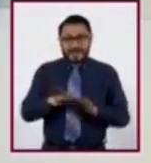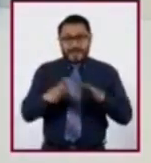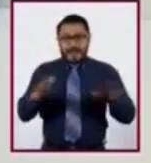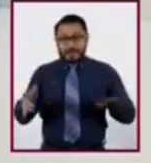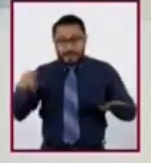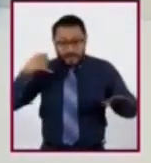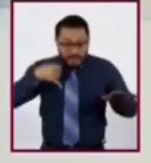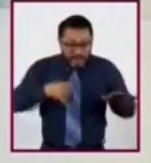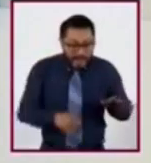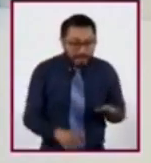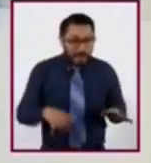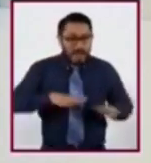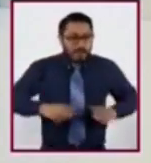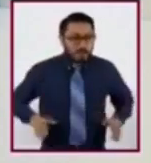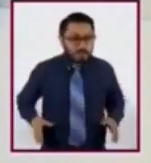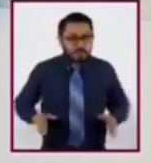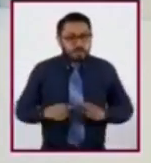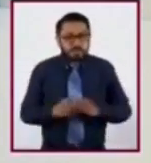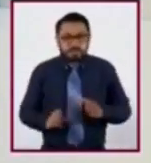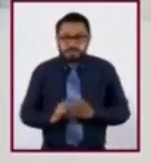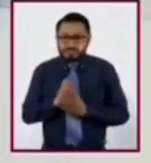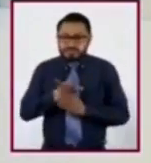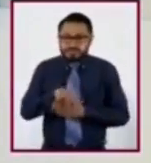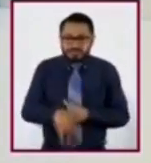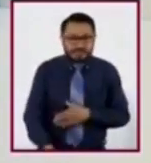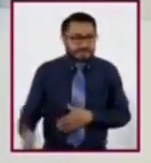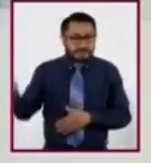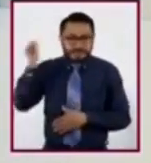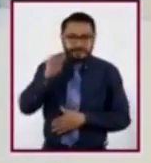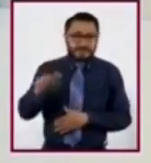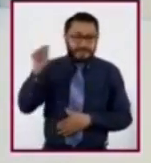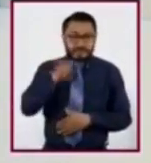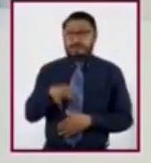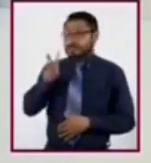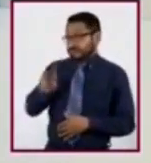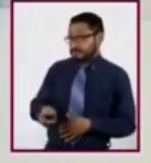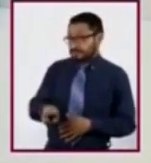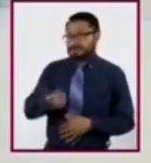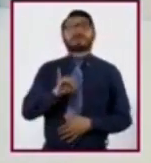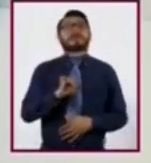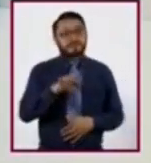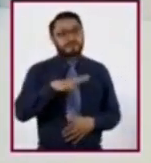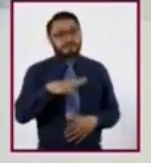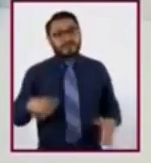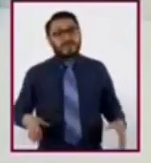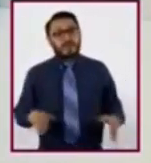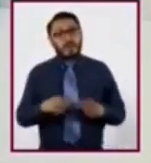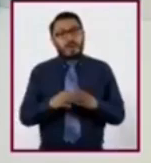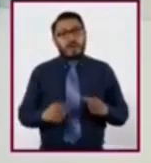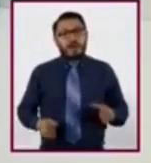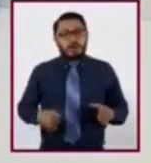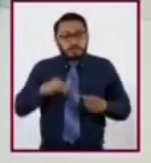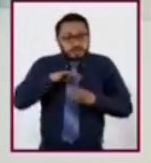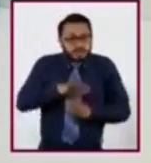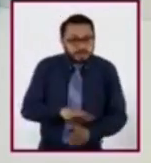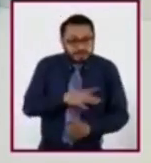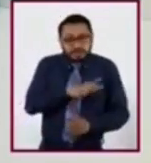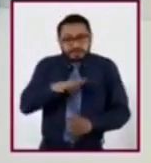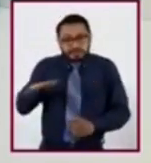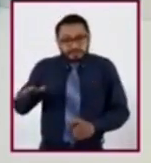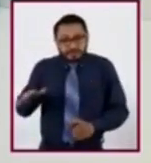erupción? ¿Es cierto? ¿Sí hay volcanes cubiertos por el mar? Desde luego.